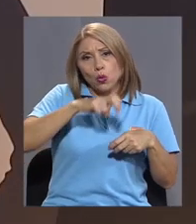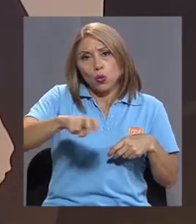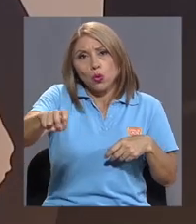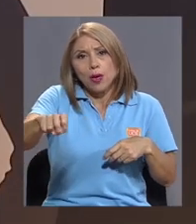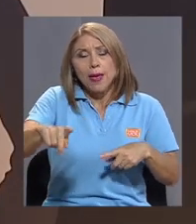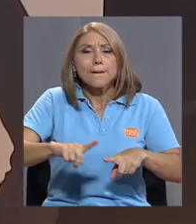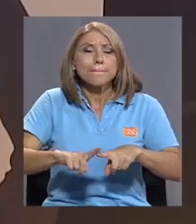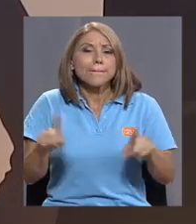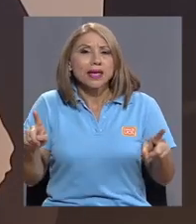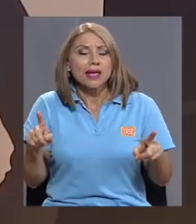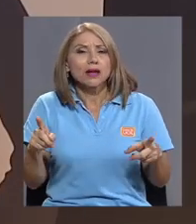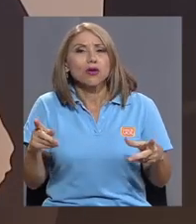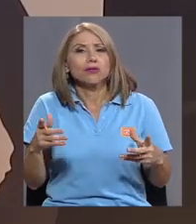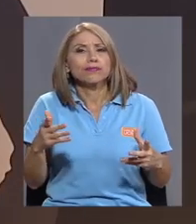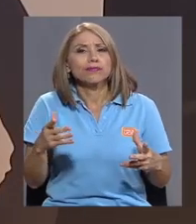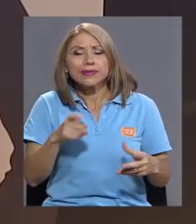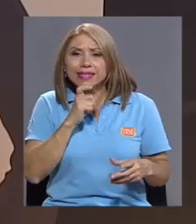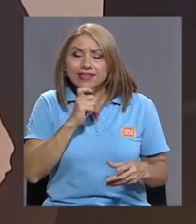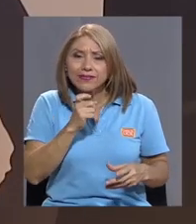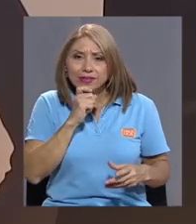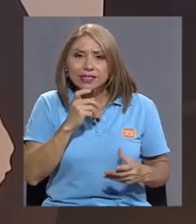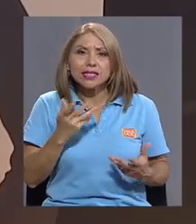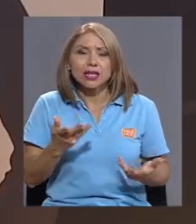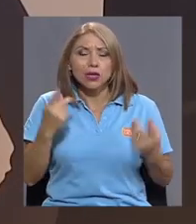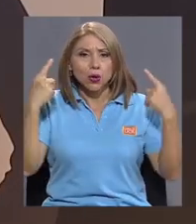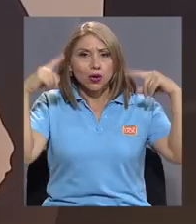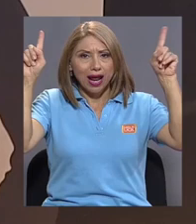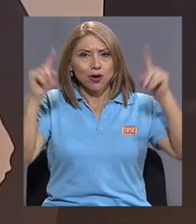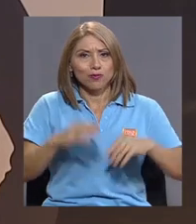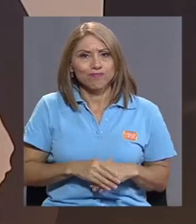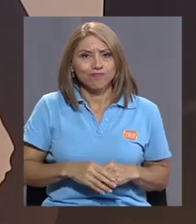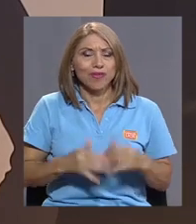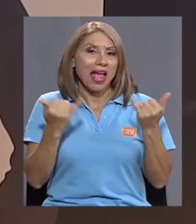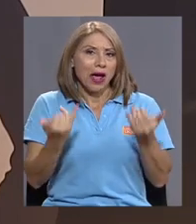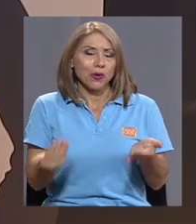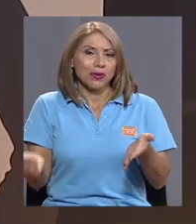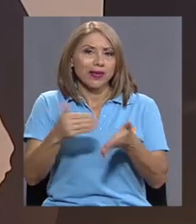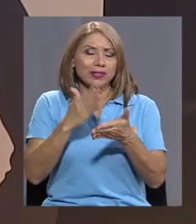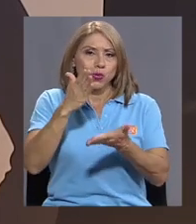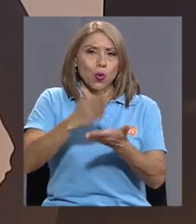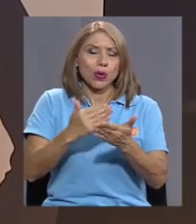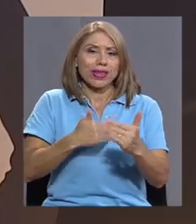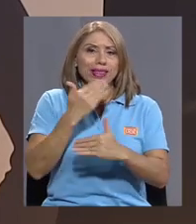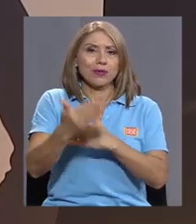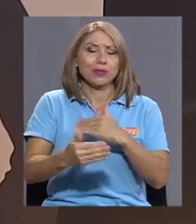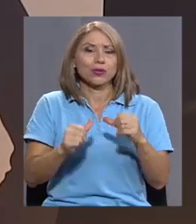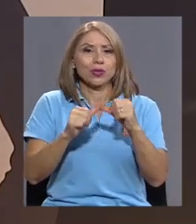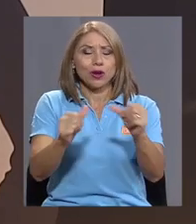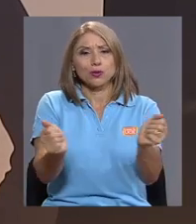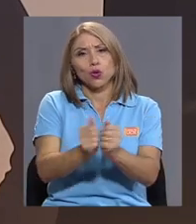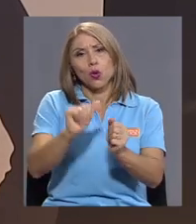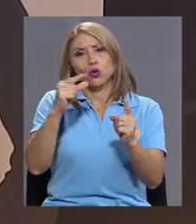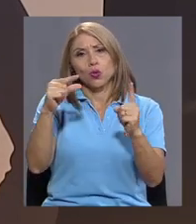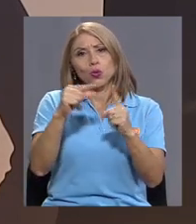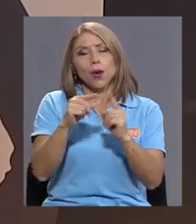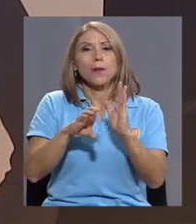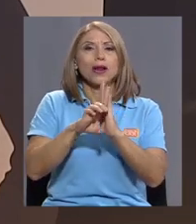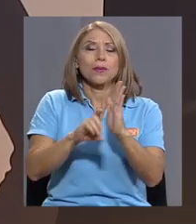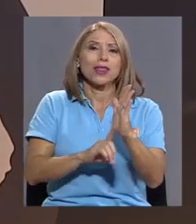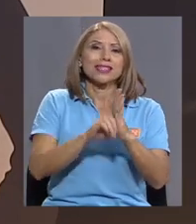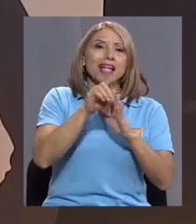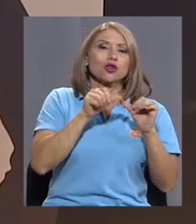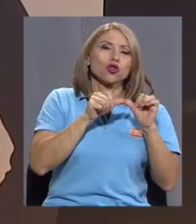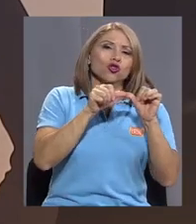Pero sería difícil lograrlo. Vamos de nuevo a un corte y volvemos con otros conceptos como desarrollo